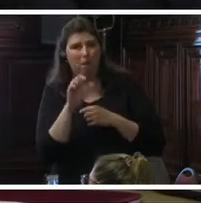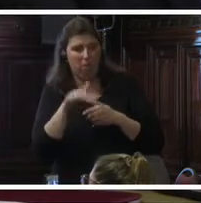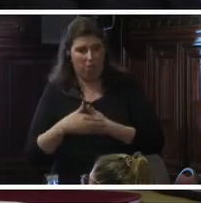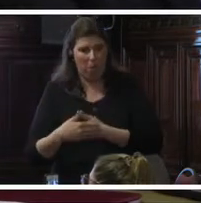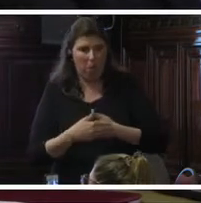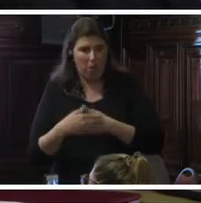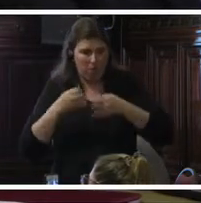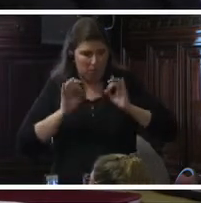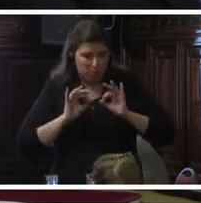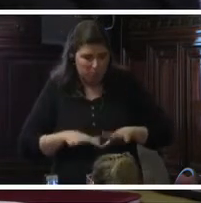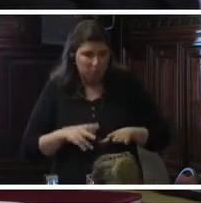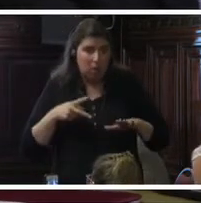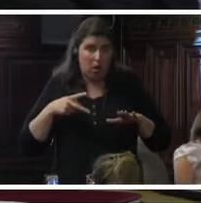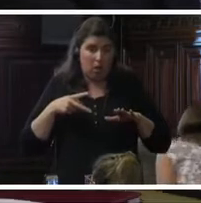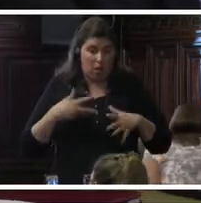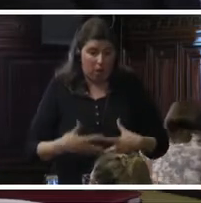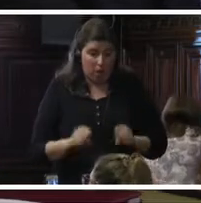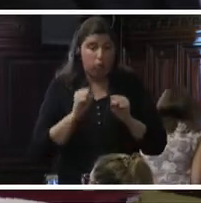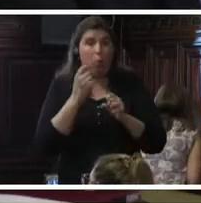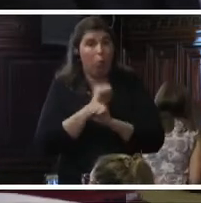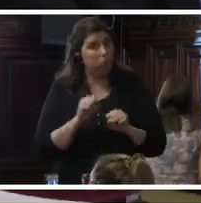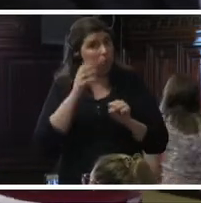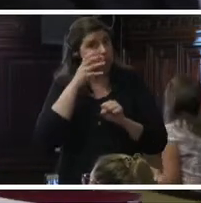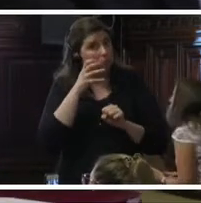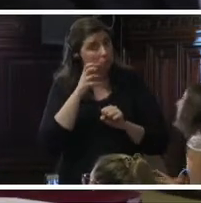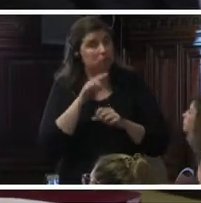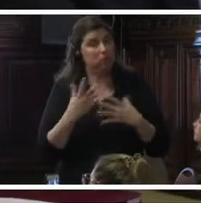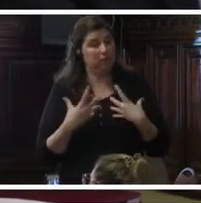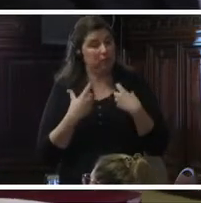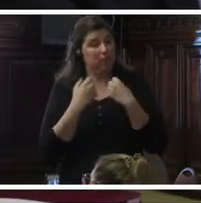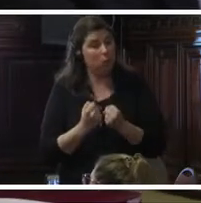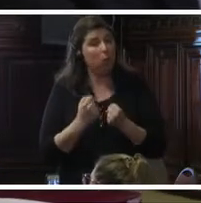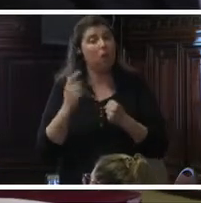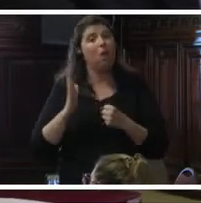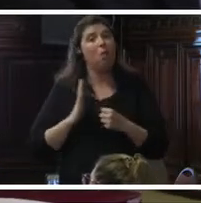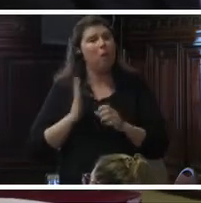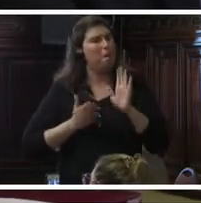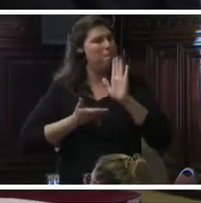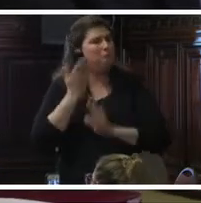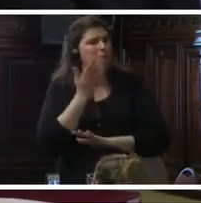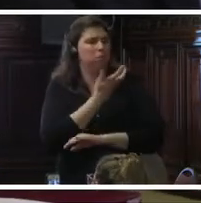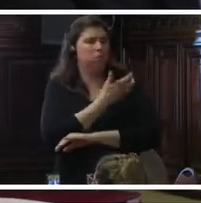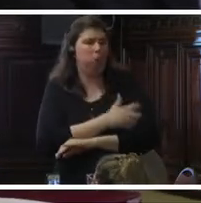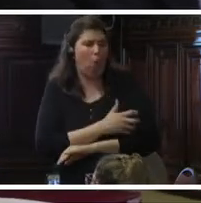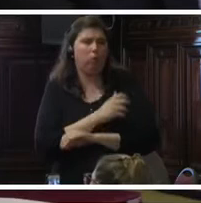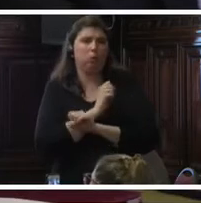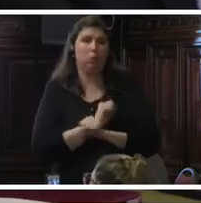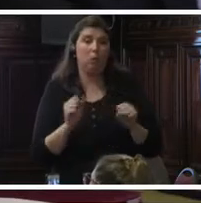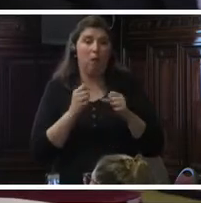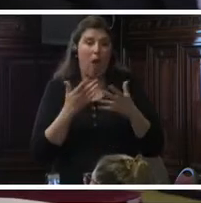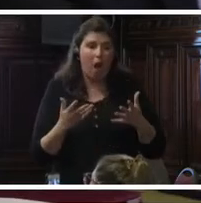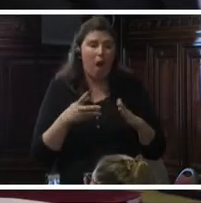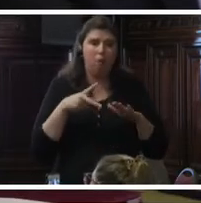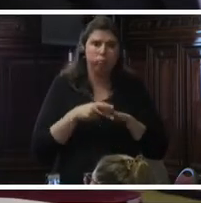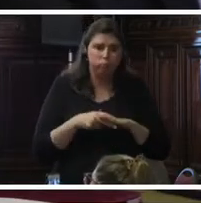interrupción del embarazo puede estar poniendo en riesgo la vida y salud de las mujeres más pobres que pueden verse empujadas a recurrir a